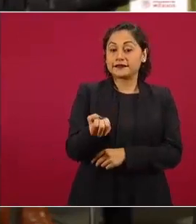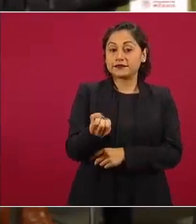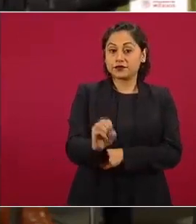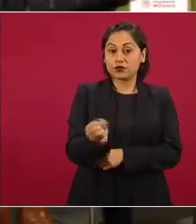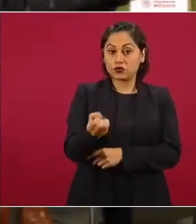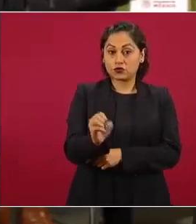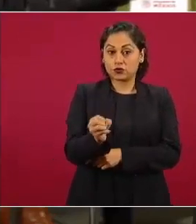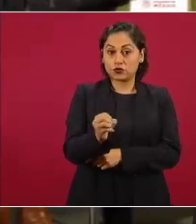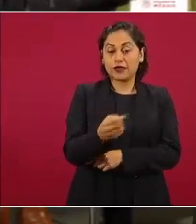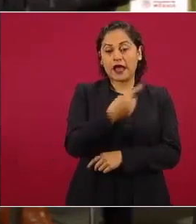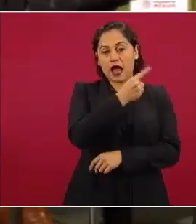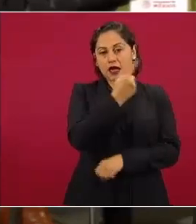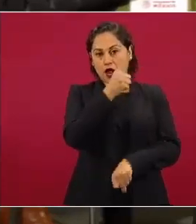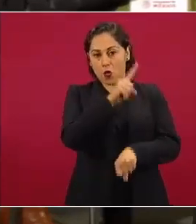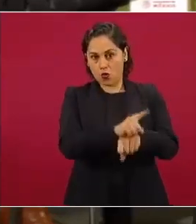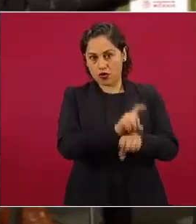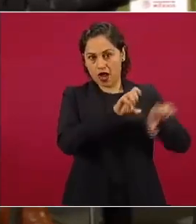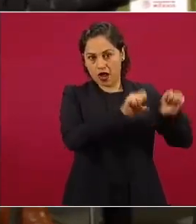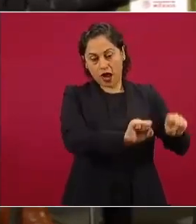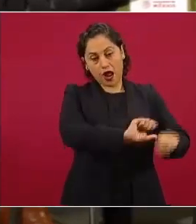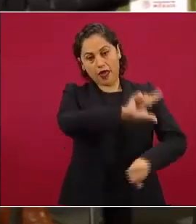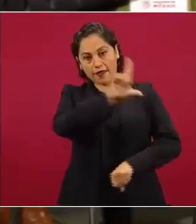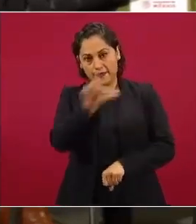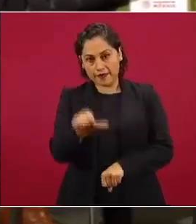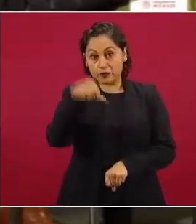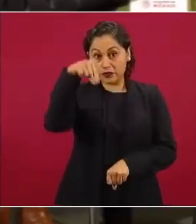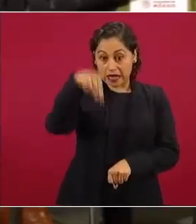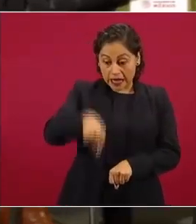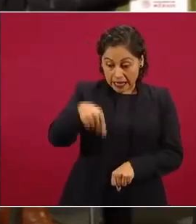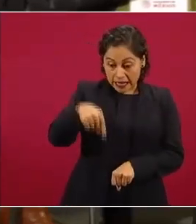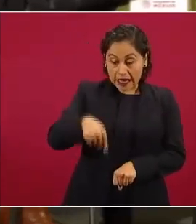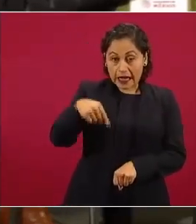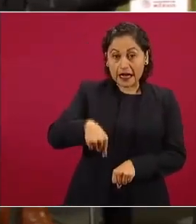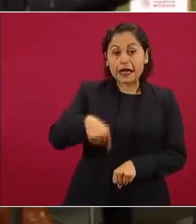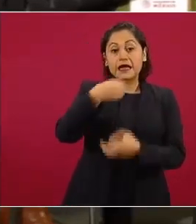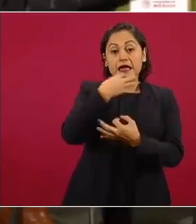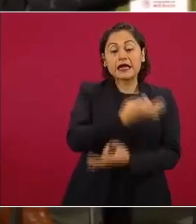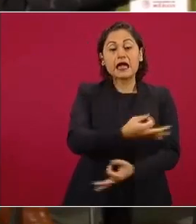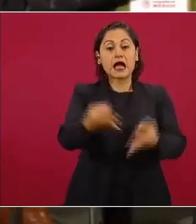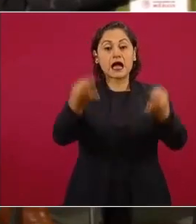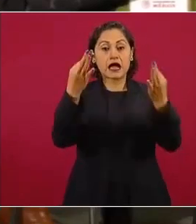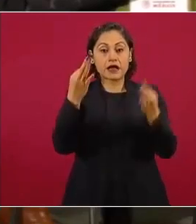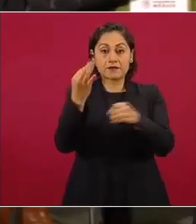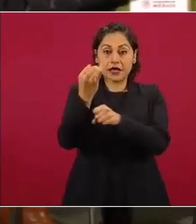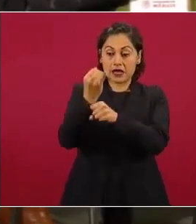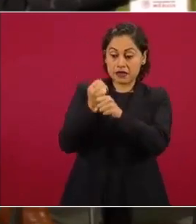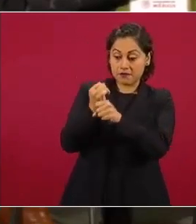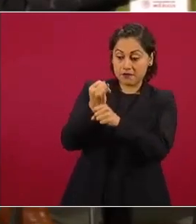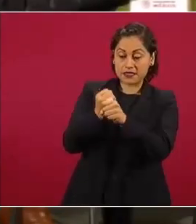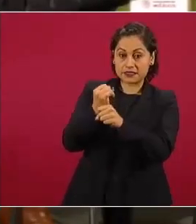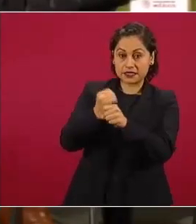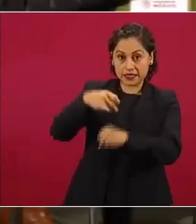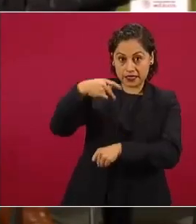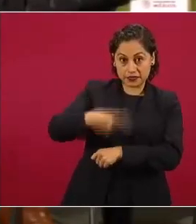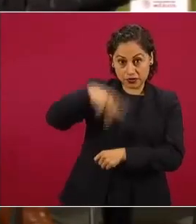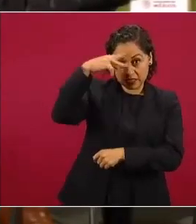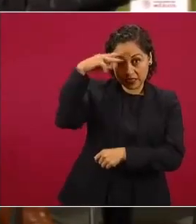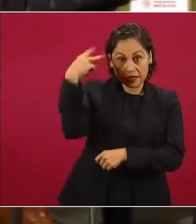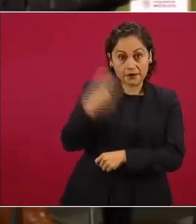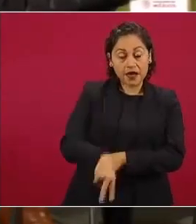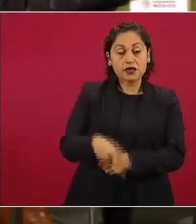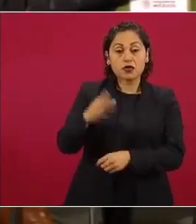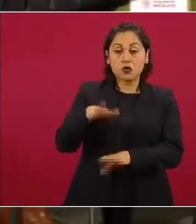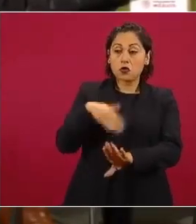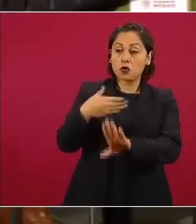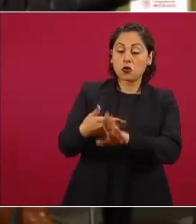detenido el general aquí se dijo que no había ninguna investigación en México en contra de